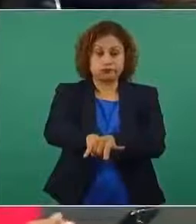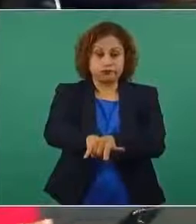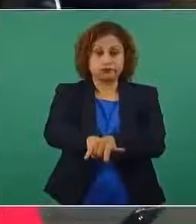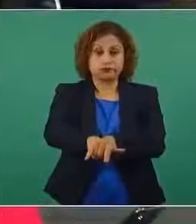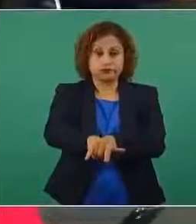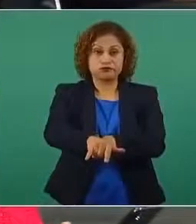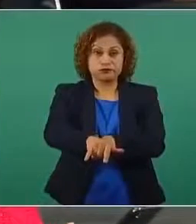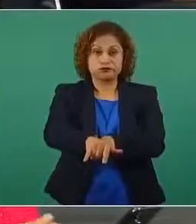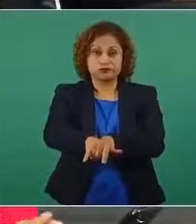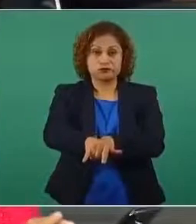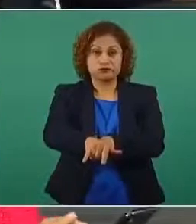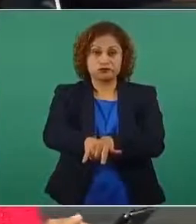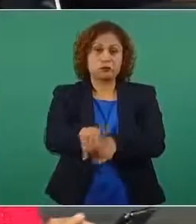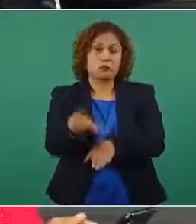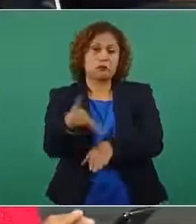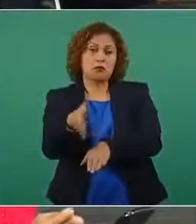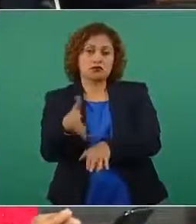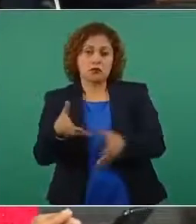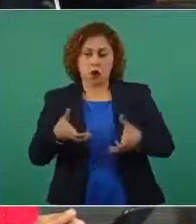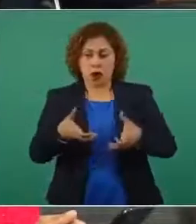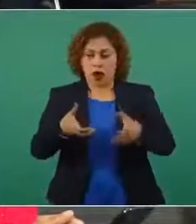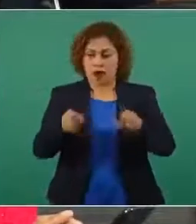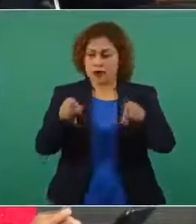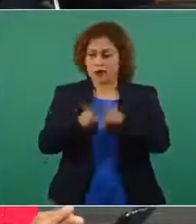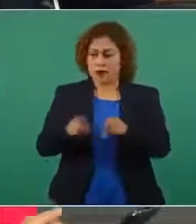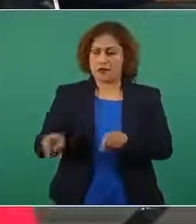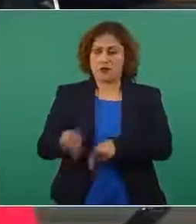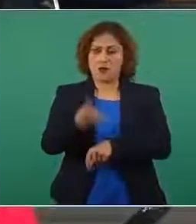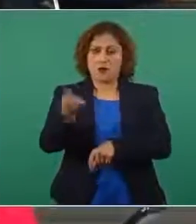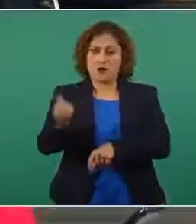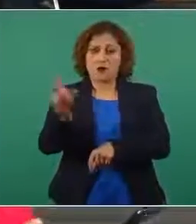casi del pueblo tienen que avisar